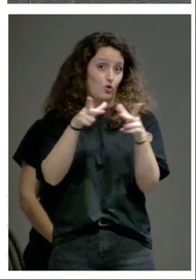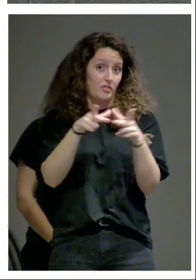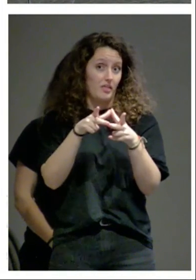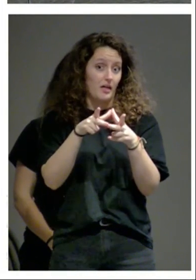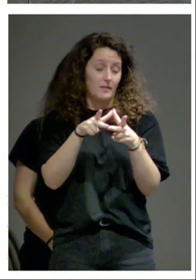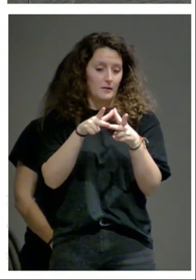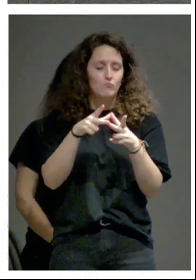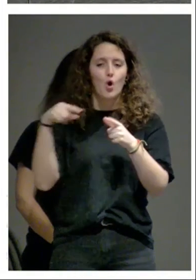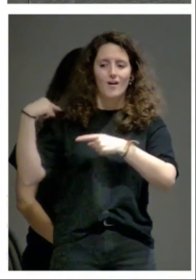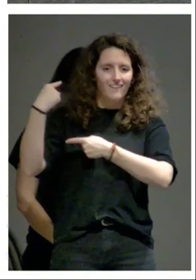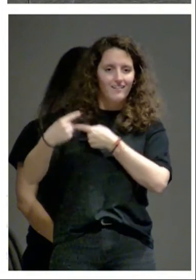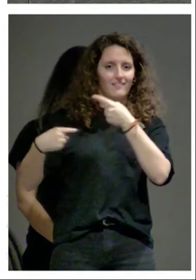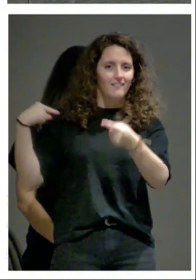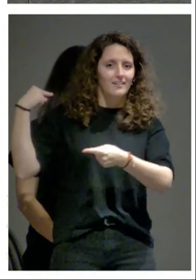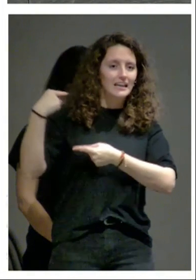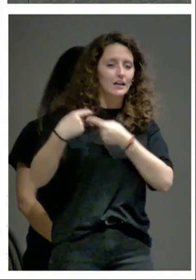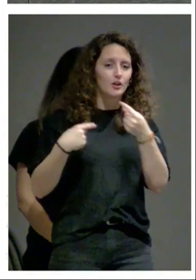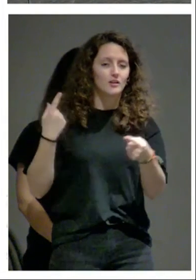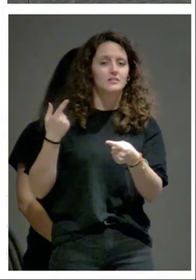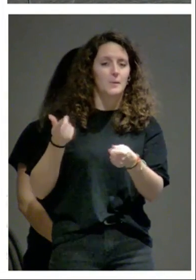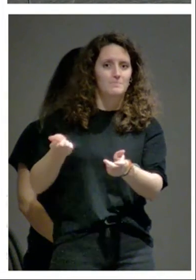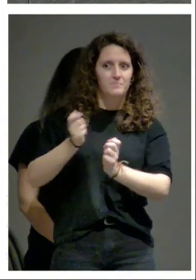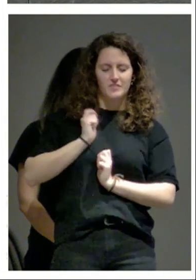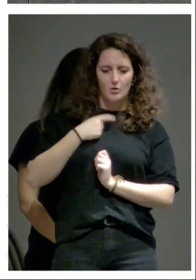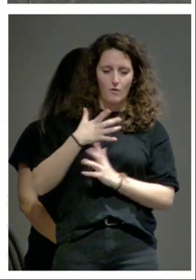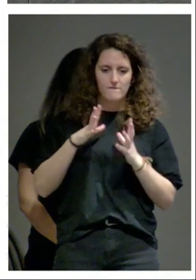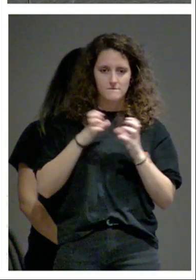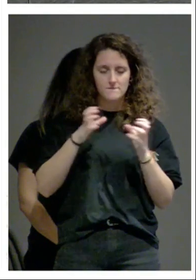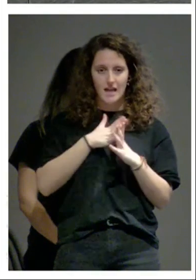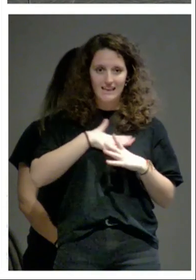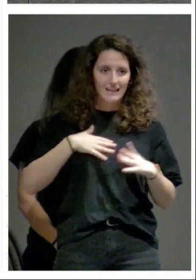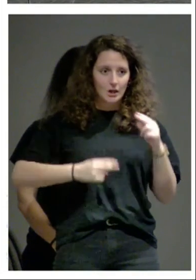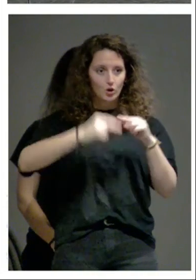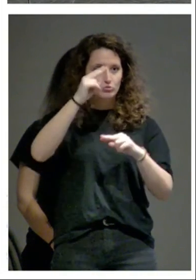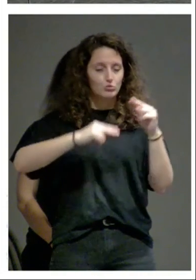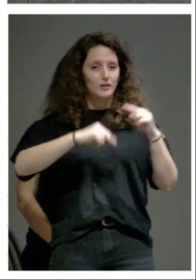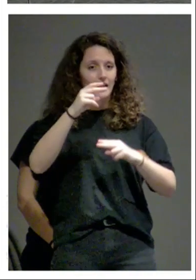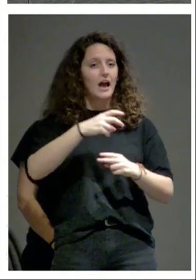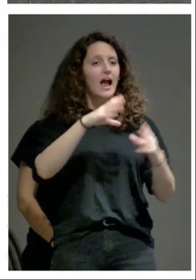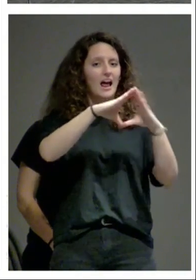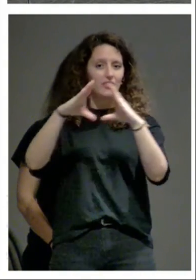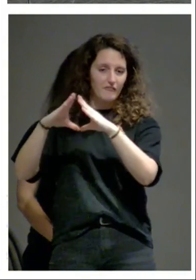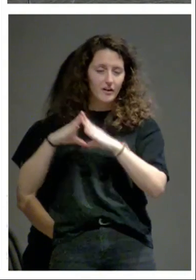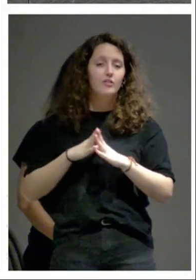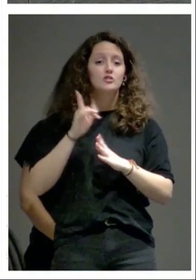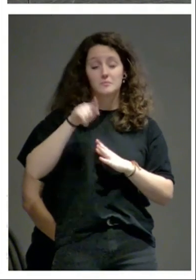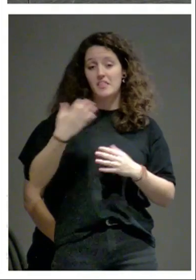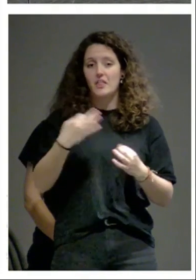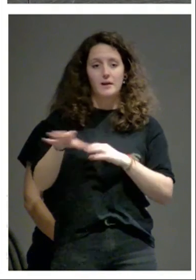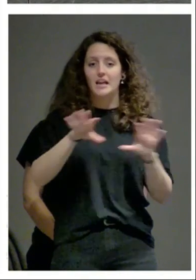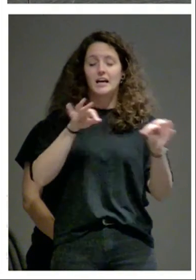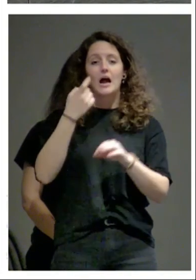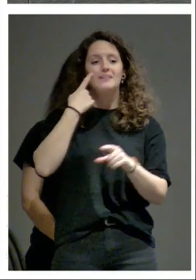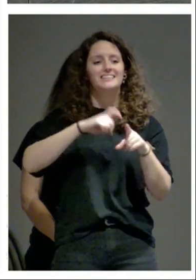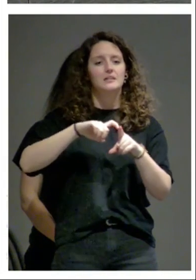en generaciones sucesivas va sintiendo el deseo de construir edificios y tienen que elegir qué